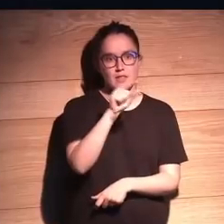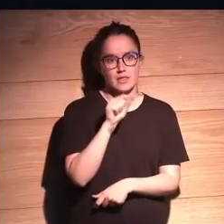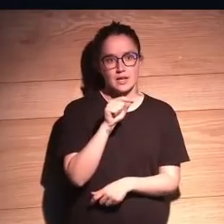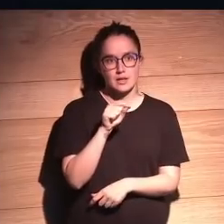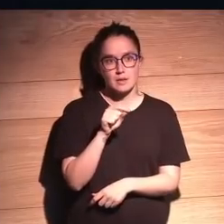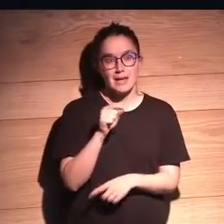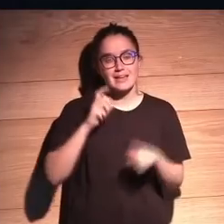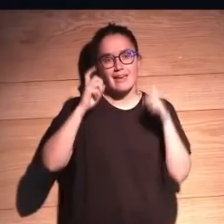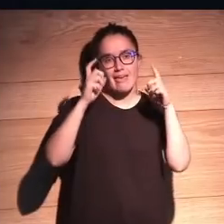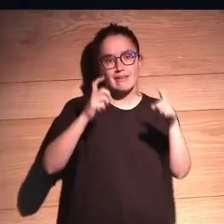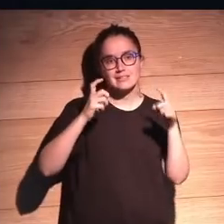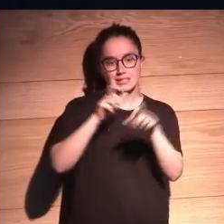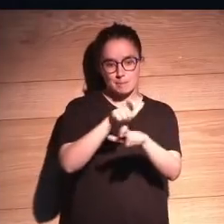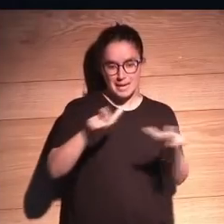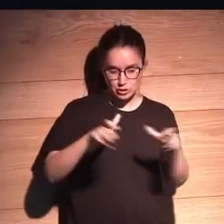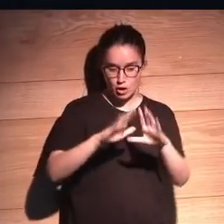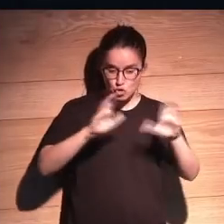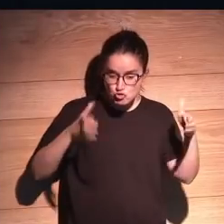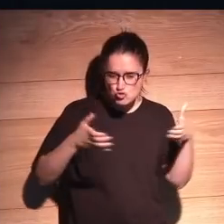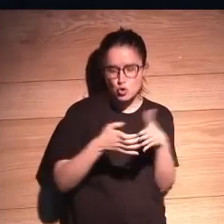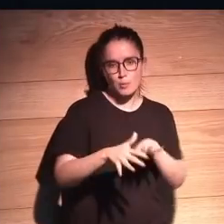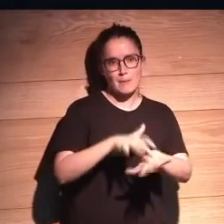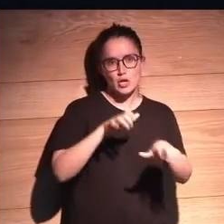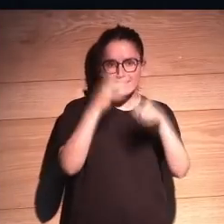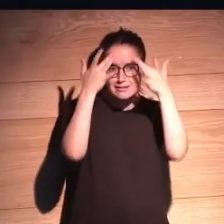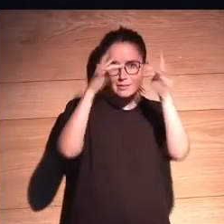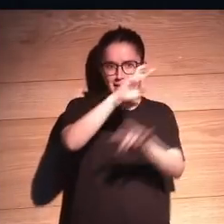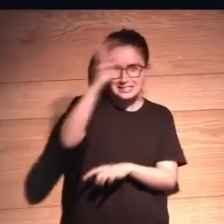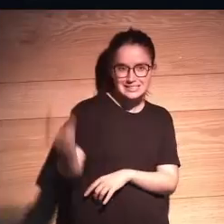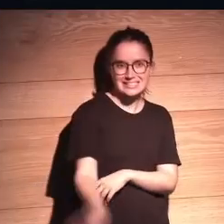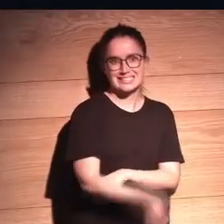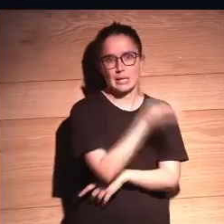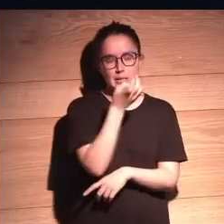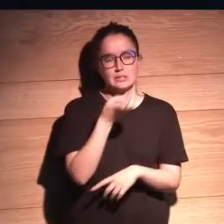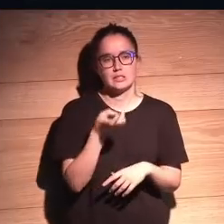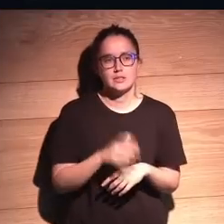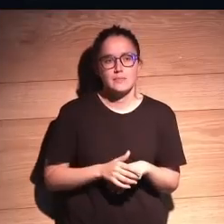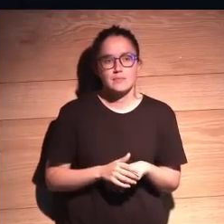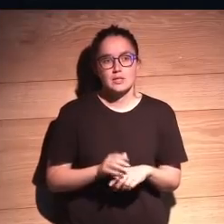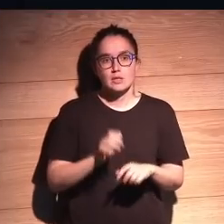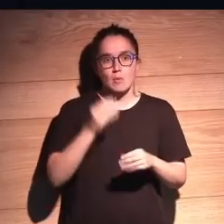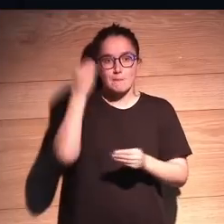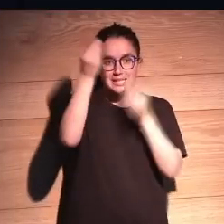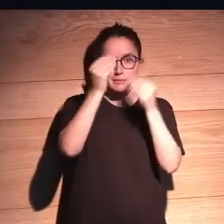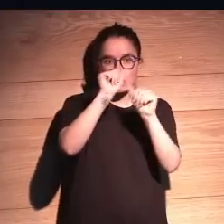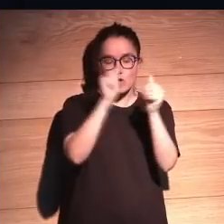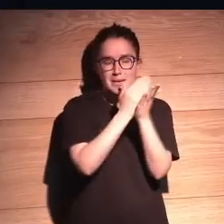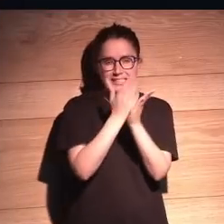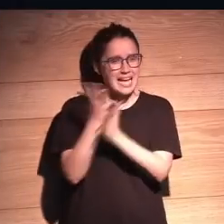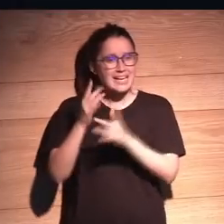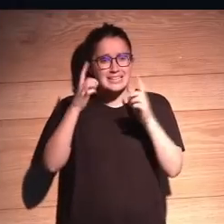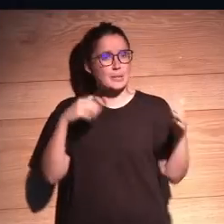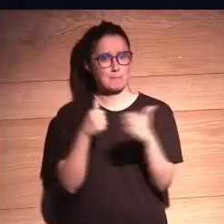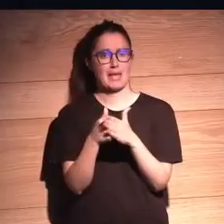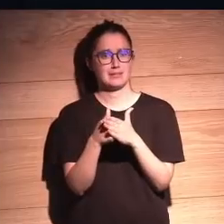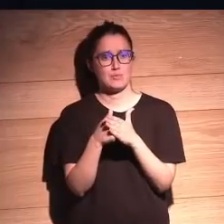máximo número de personas, de sensibilidades, de formas de pensar, el máximo,